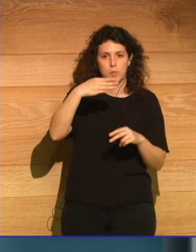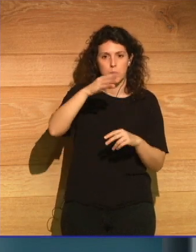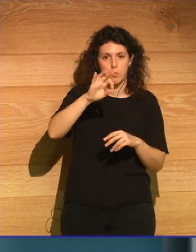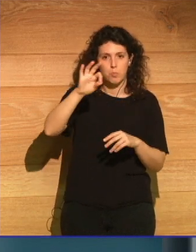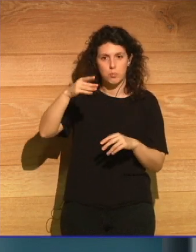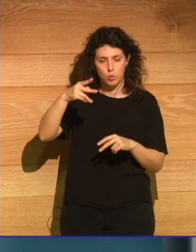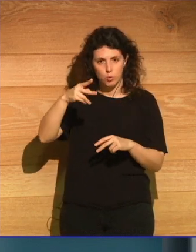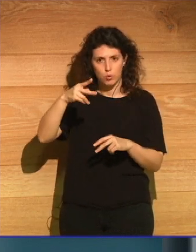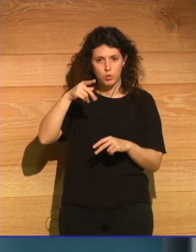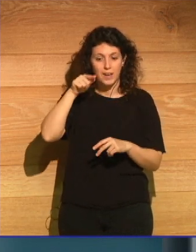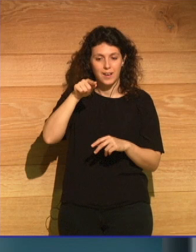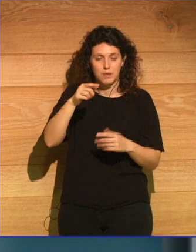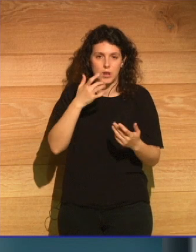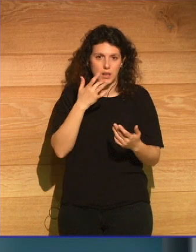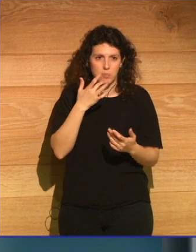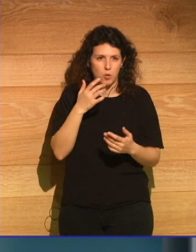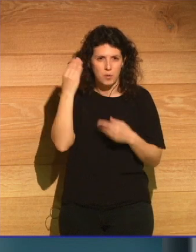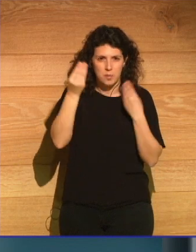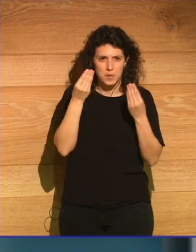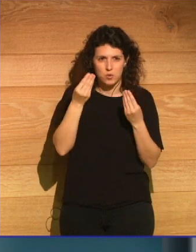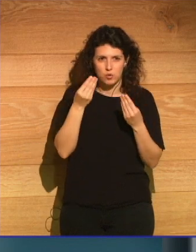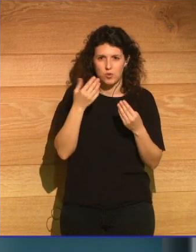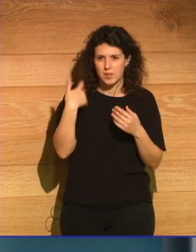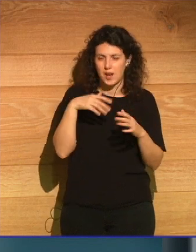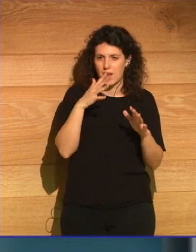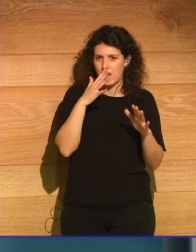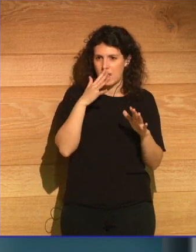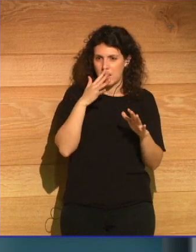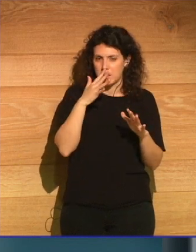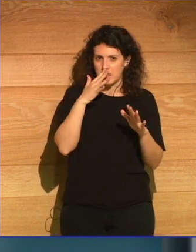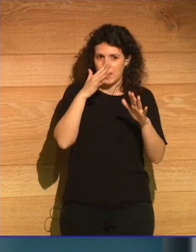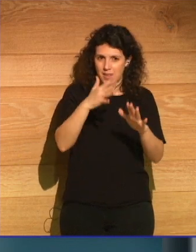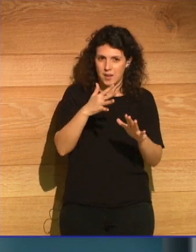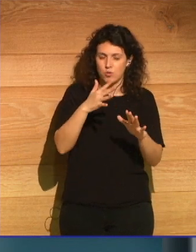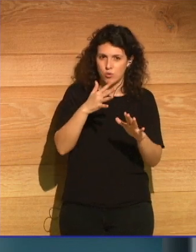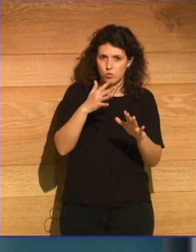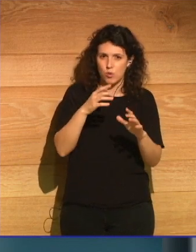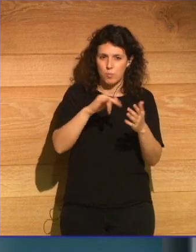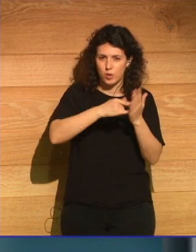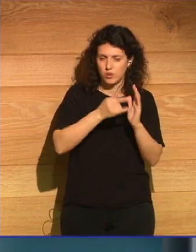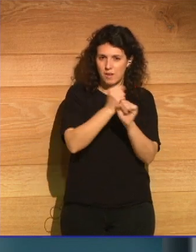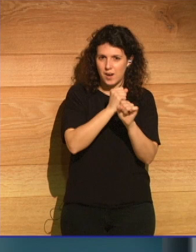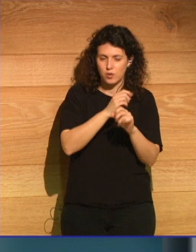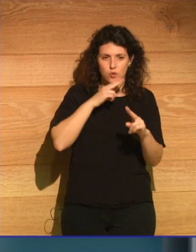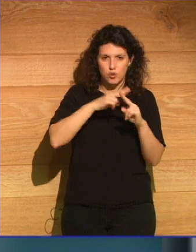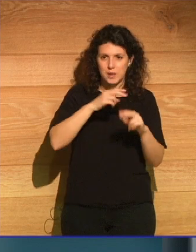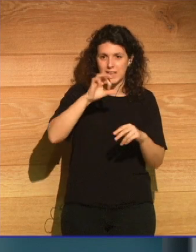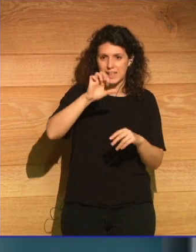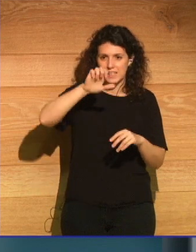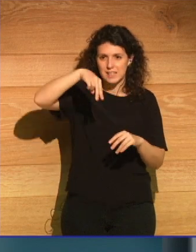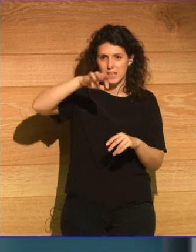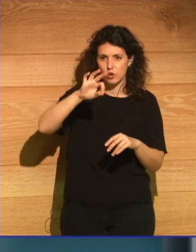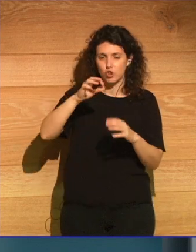creo que 10 años trabajando en un proyecto que lo llama el Xenotexto.